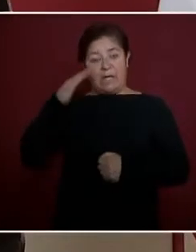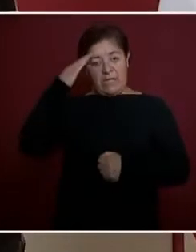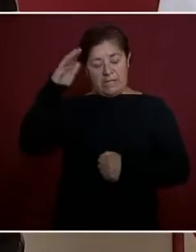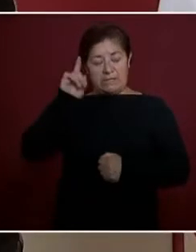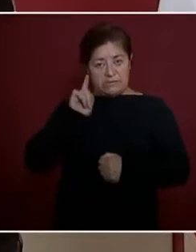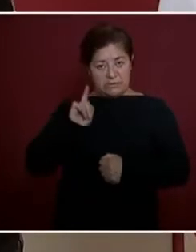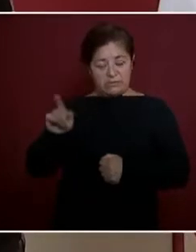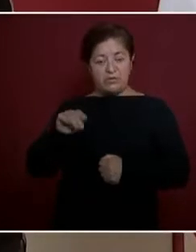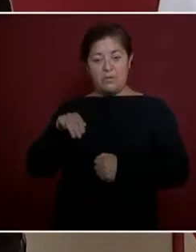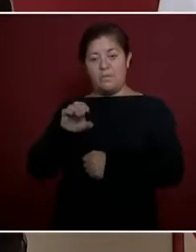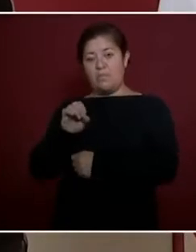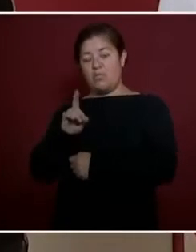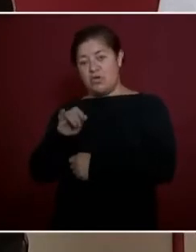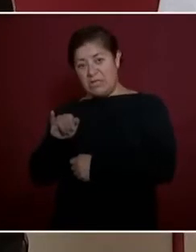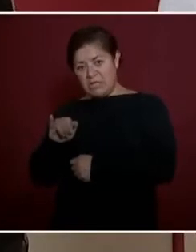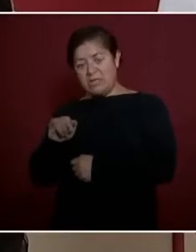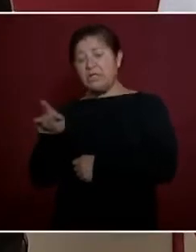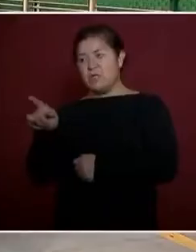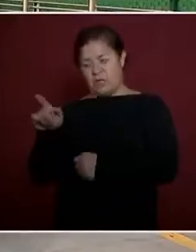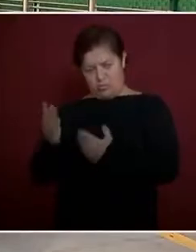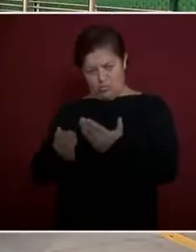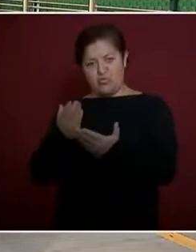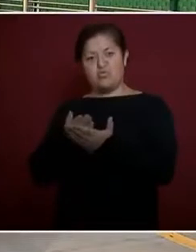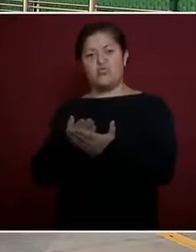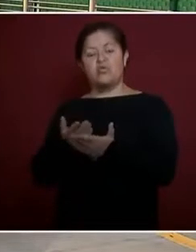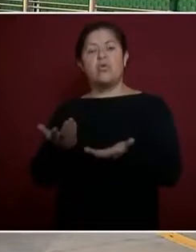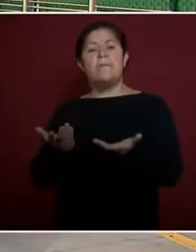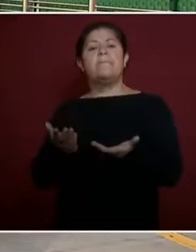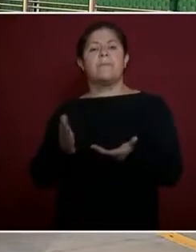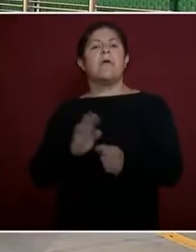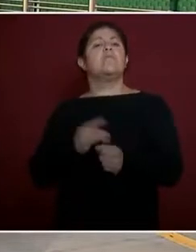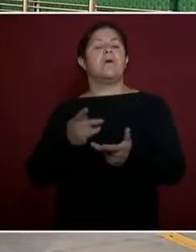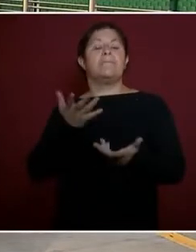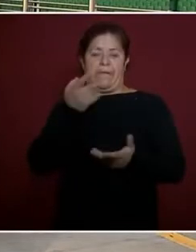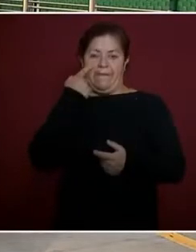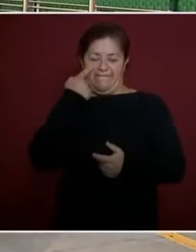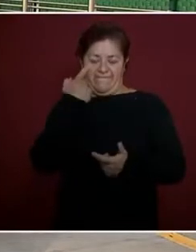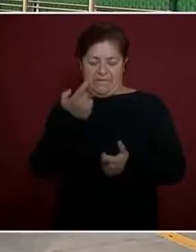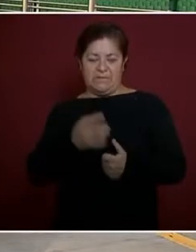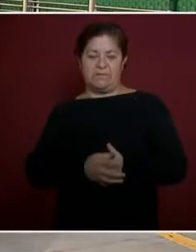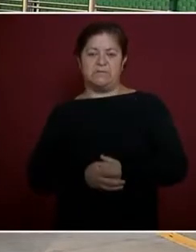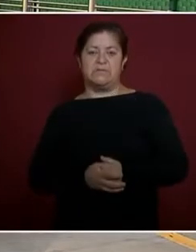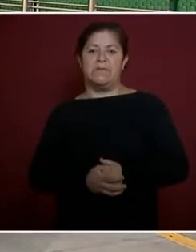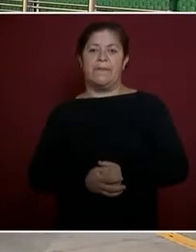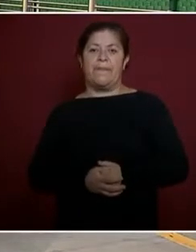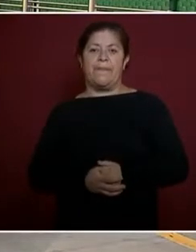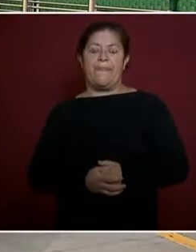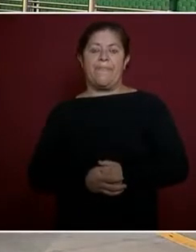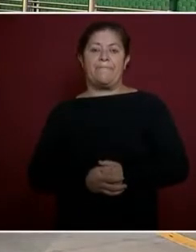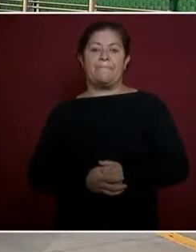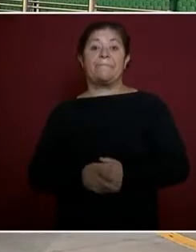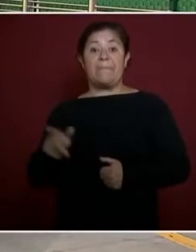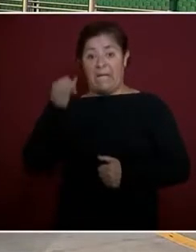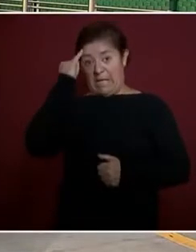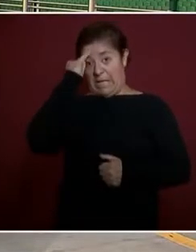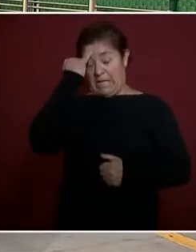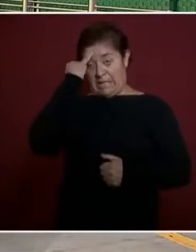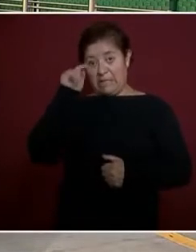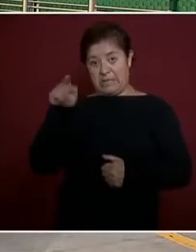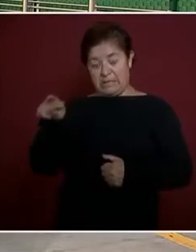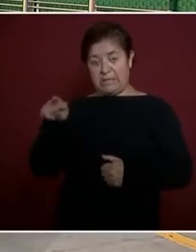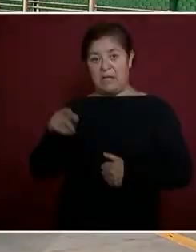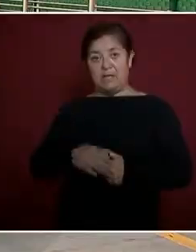¿por qué lo propongo a él? Porque fíjense que ya la India tiene